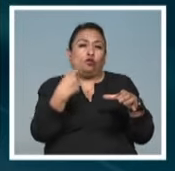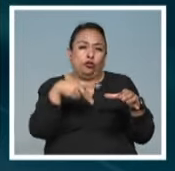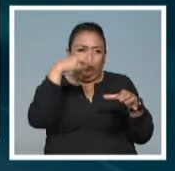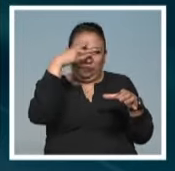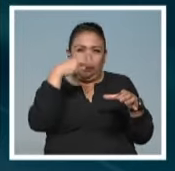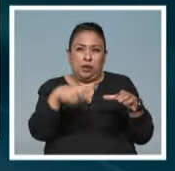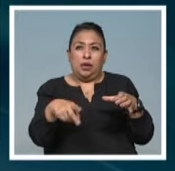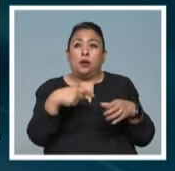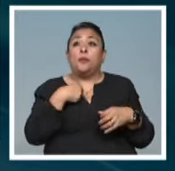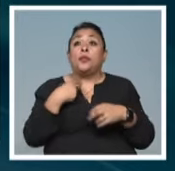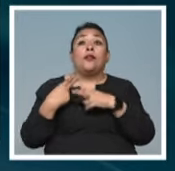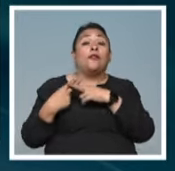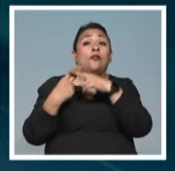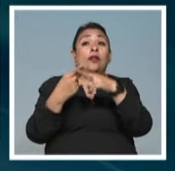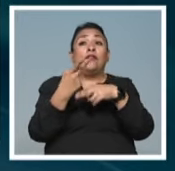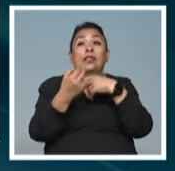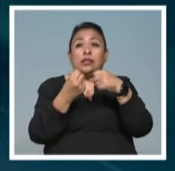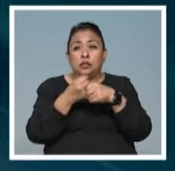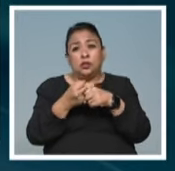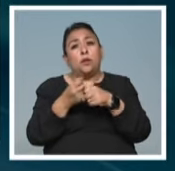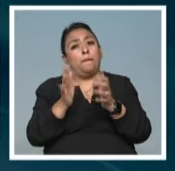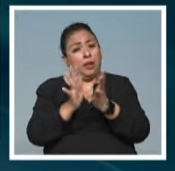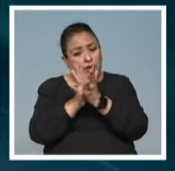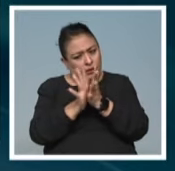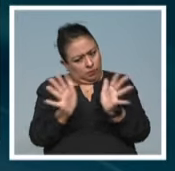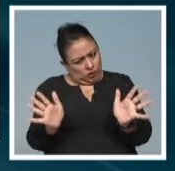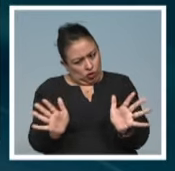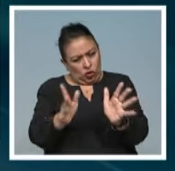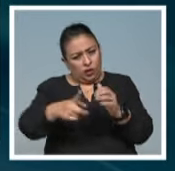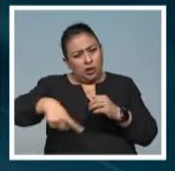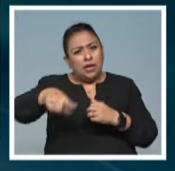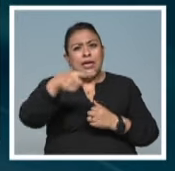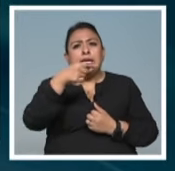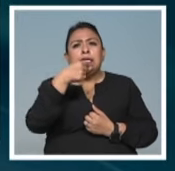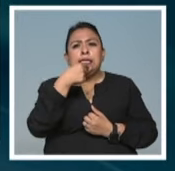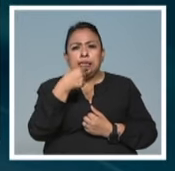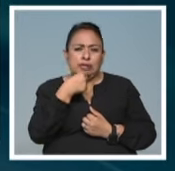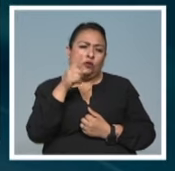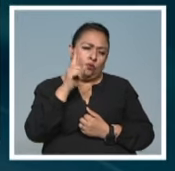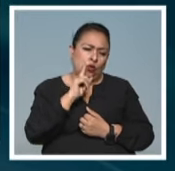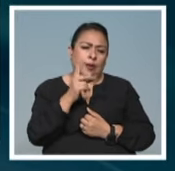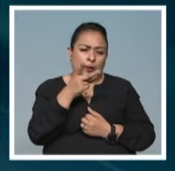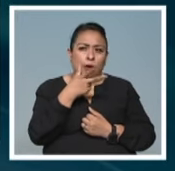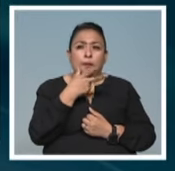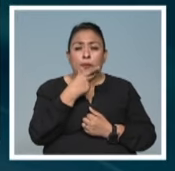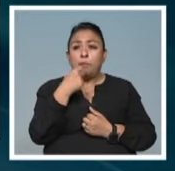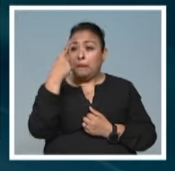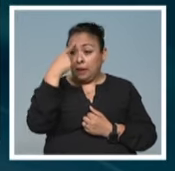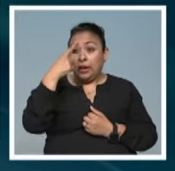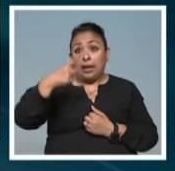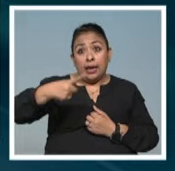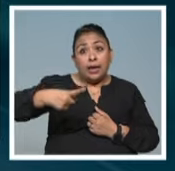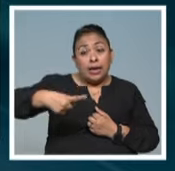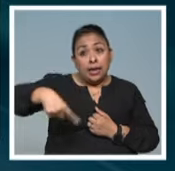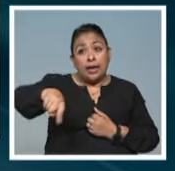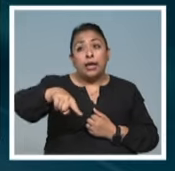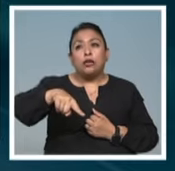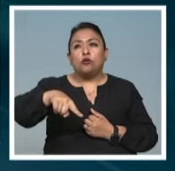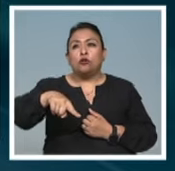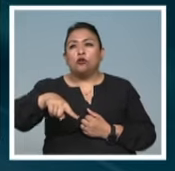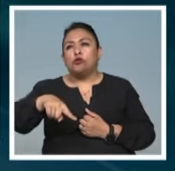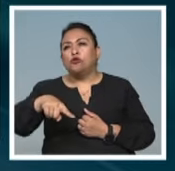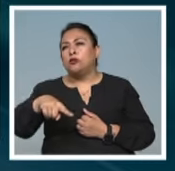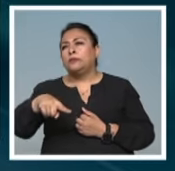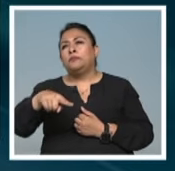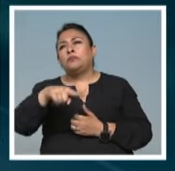Son 25 años de impulsar la participación de niñas y niños para que ellos en